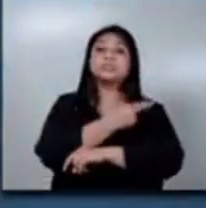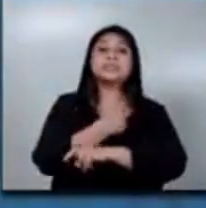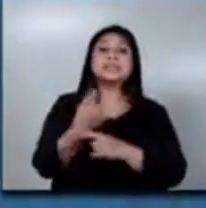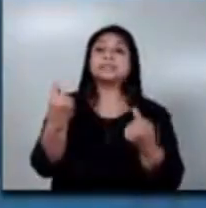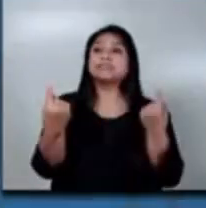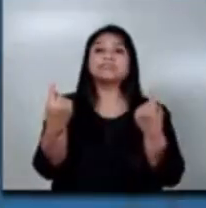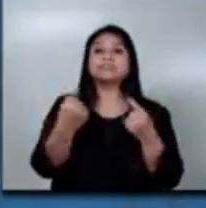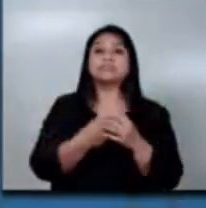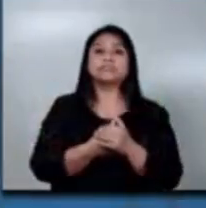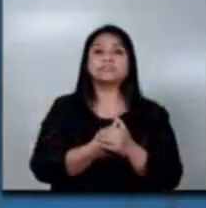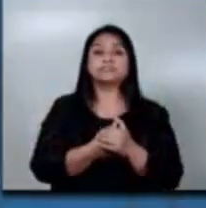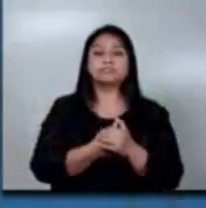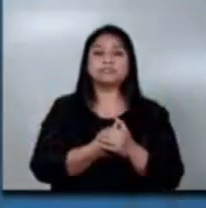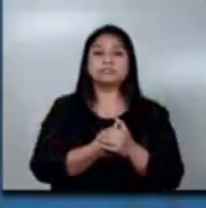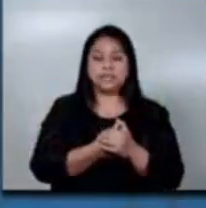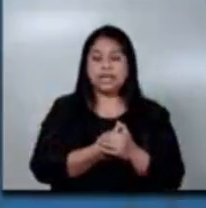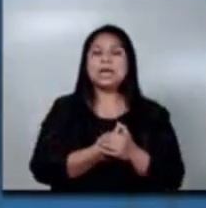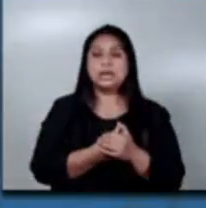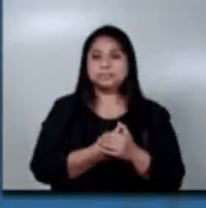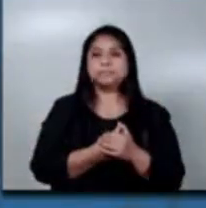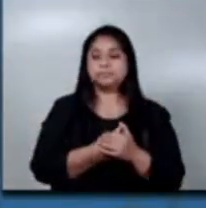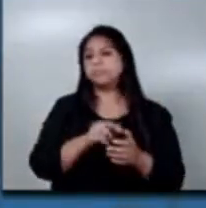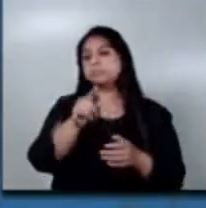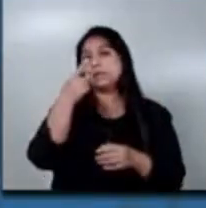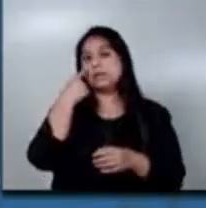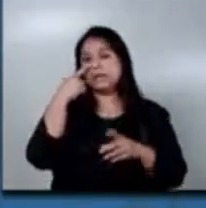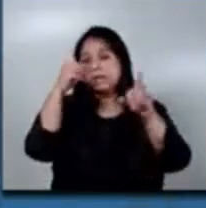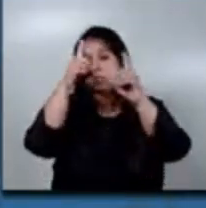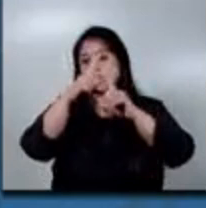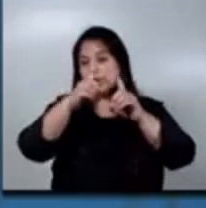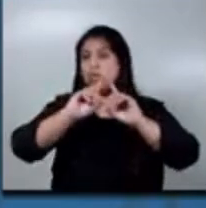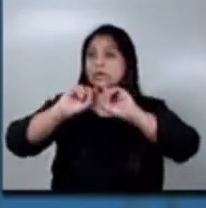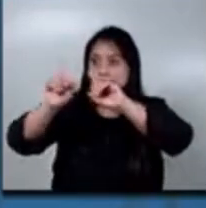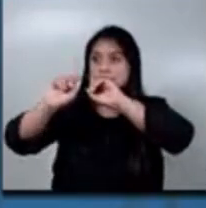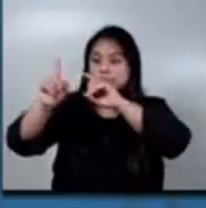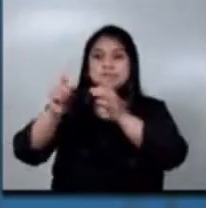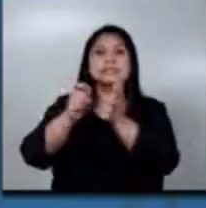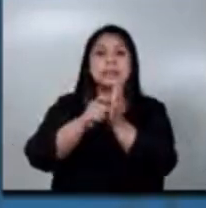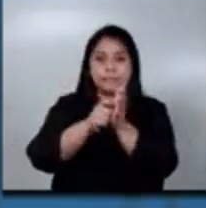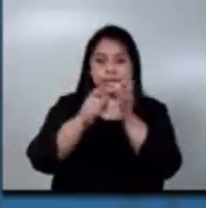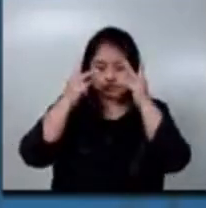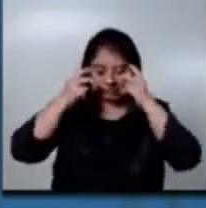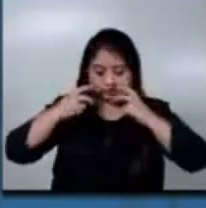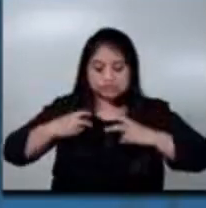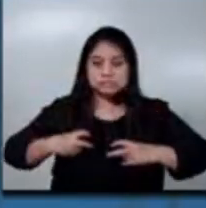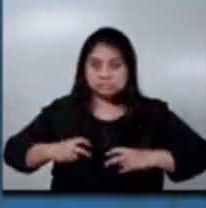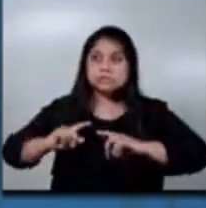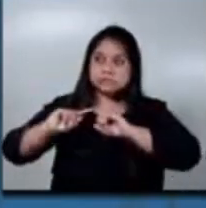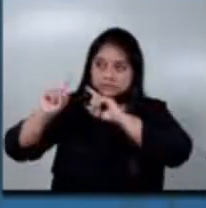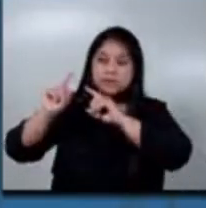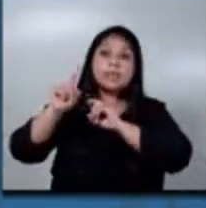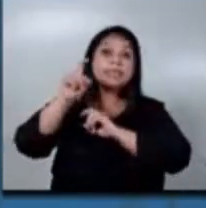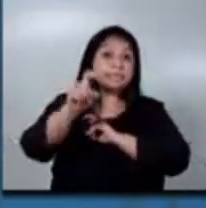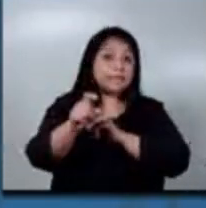Las dos cosas. Sí tiene que establecer un diagnóstico preciso, sí tiene que llegar a hacerse sus exámenes, tiene que mantener un control